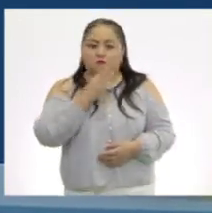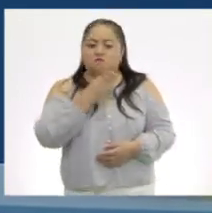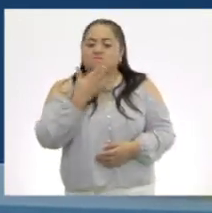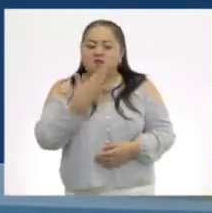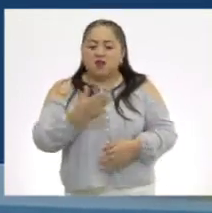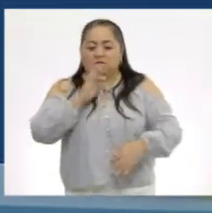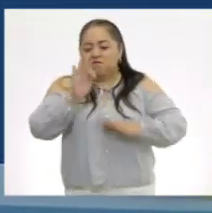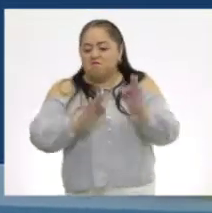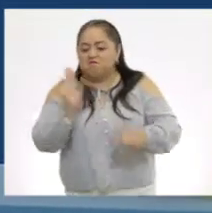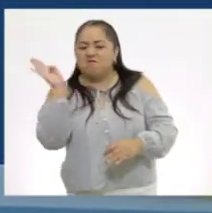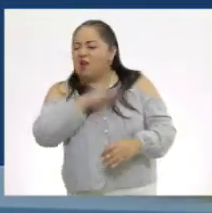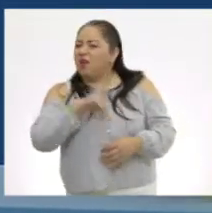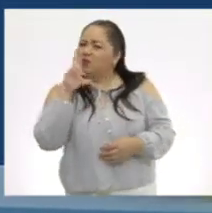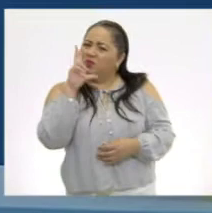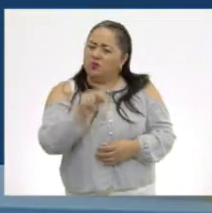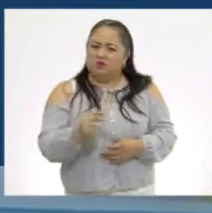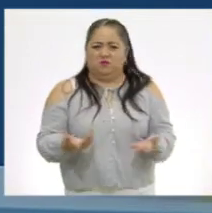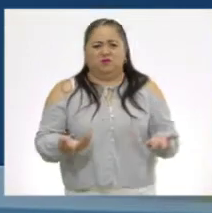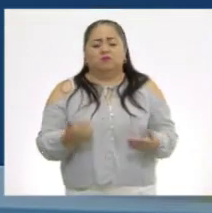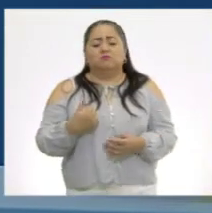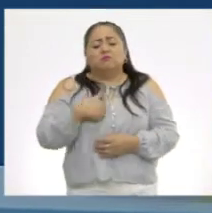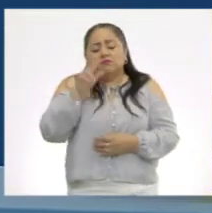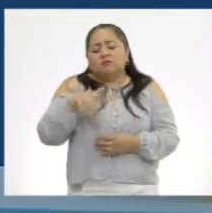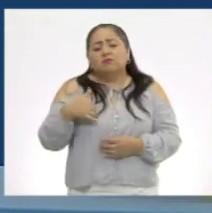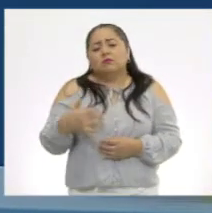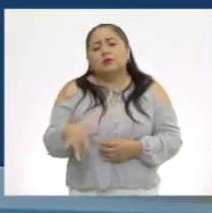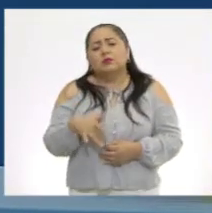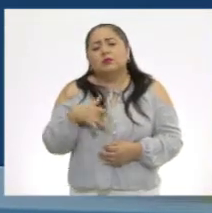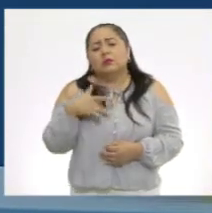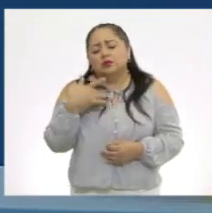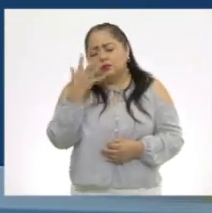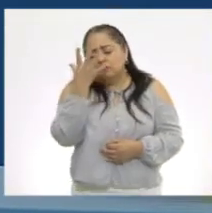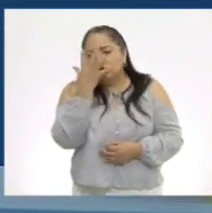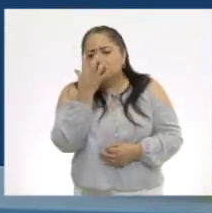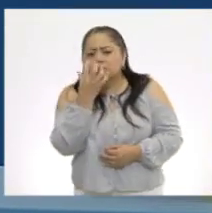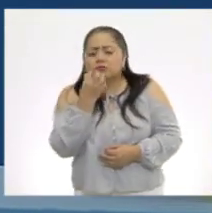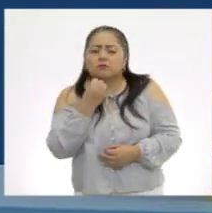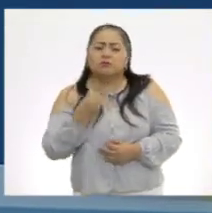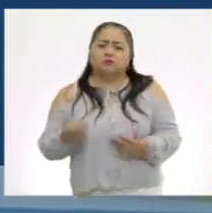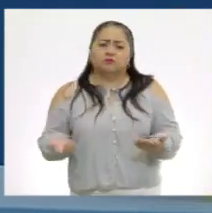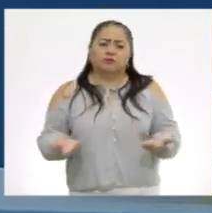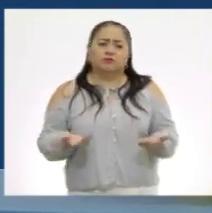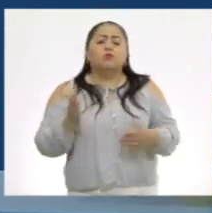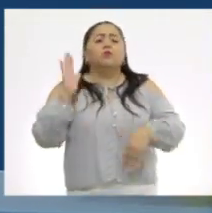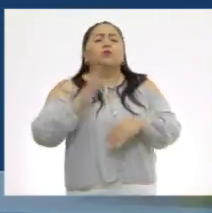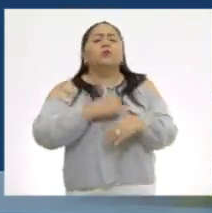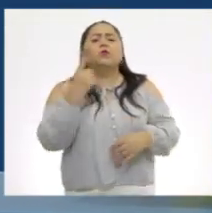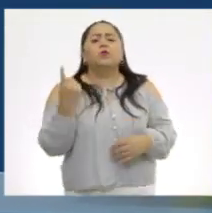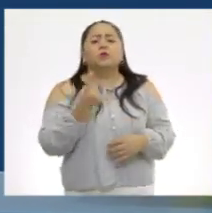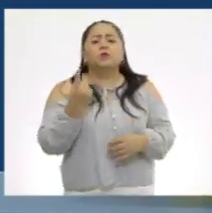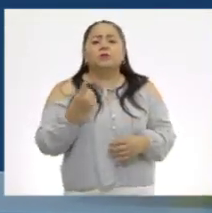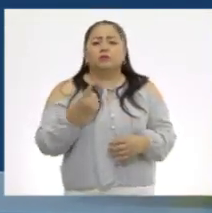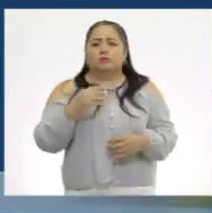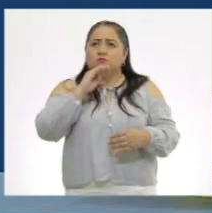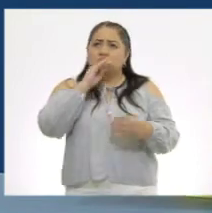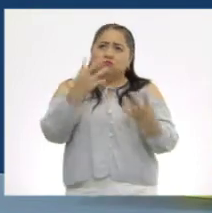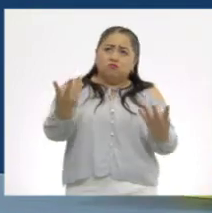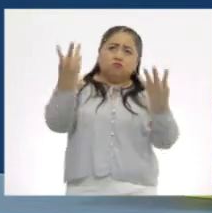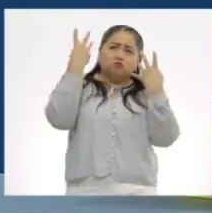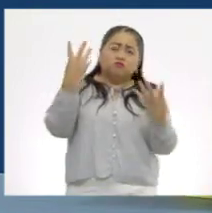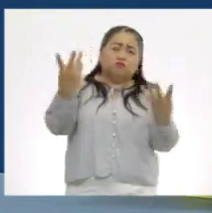maltratarlas. Yo me sentía un poco triste porque me regañó,